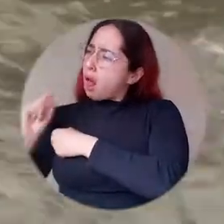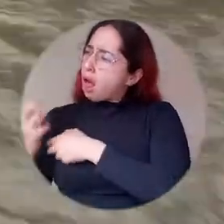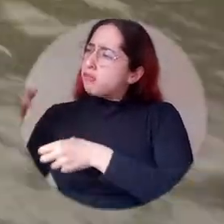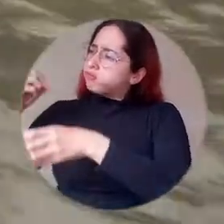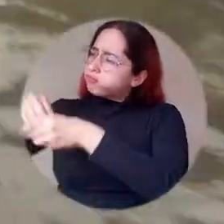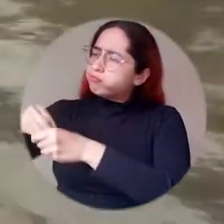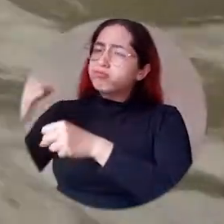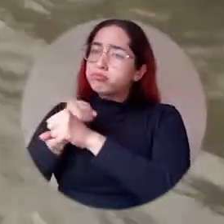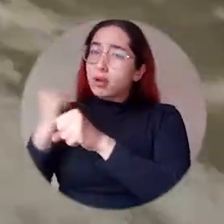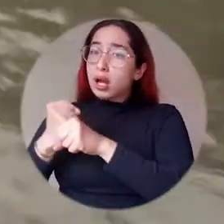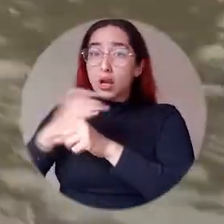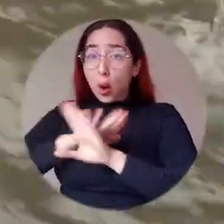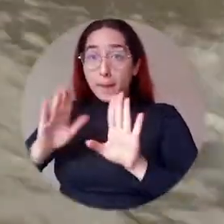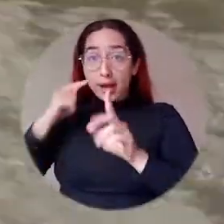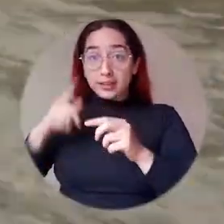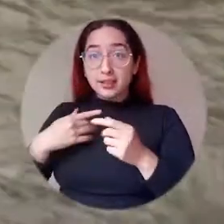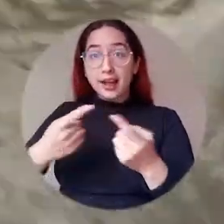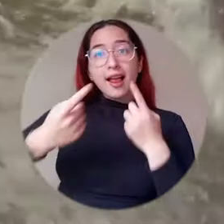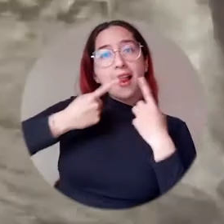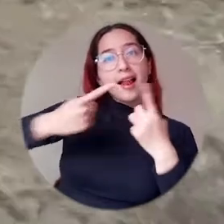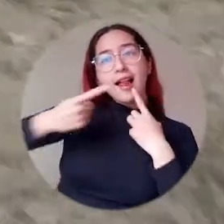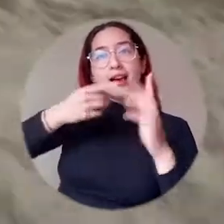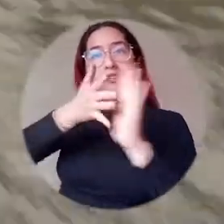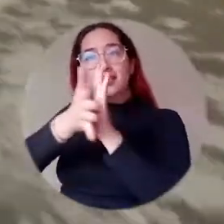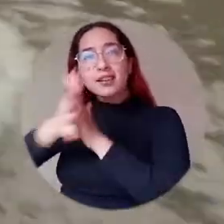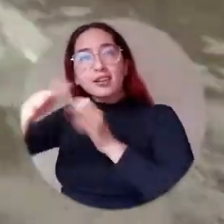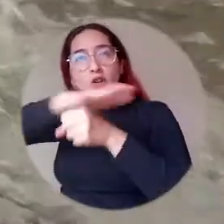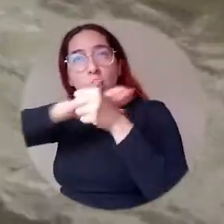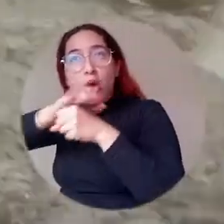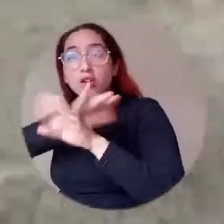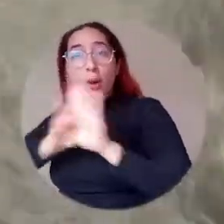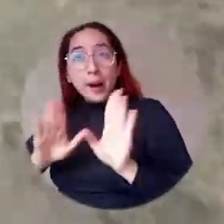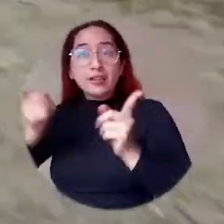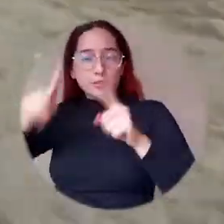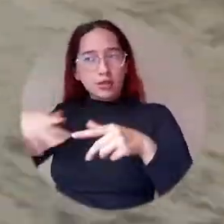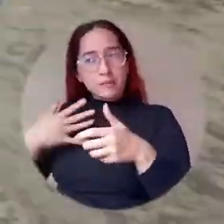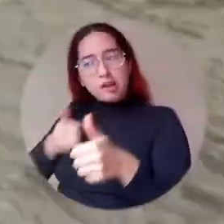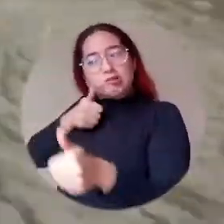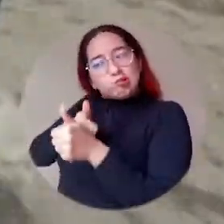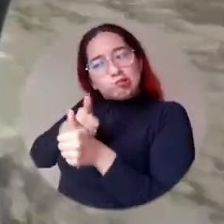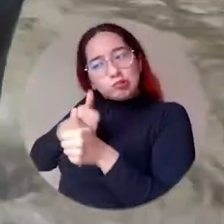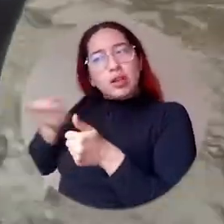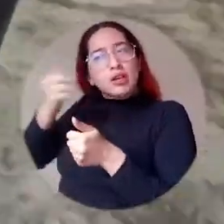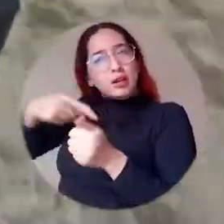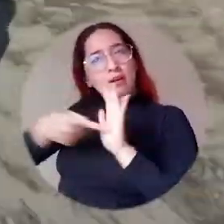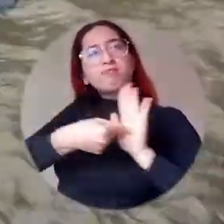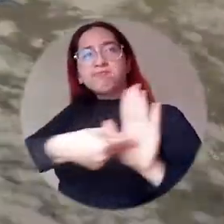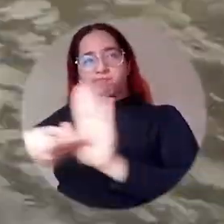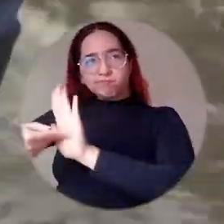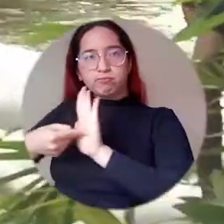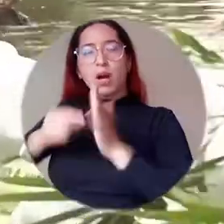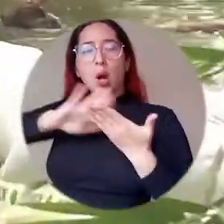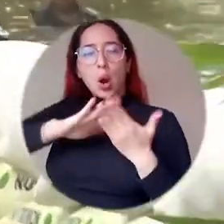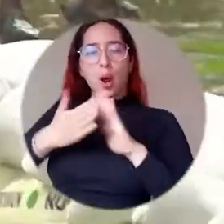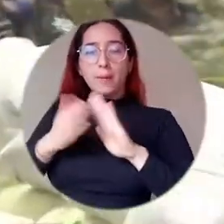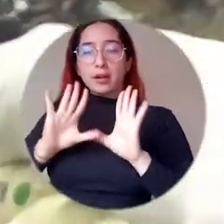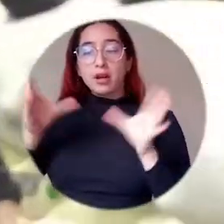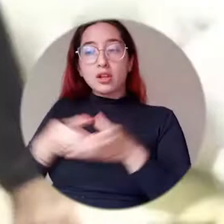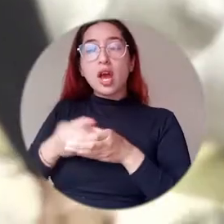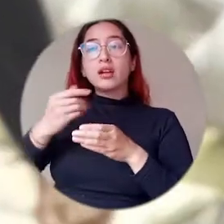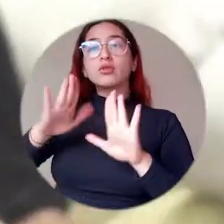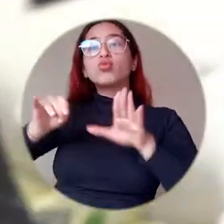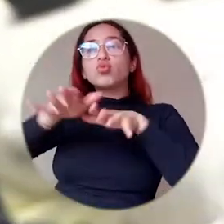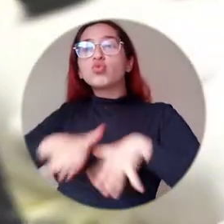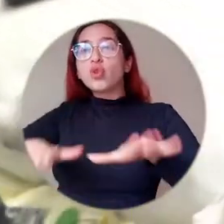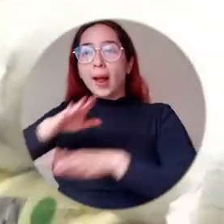no solo en la realización de estas relatos, sino en la visibilización y acompañamiento de la comunidad